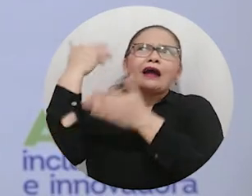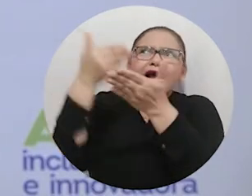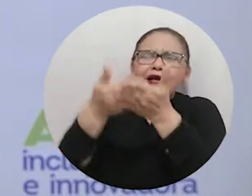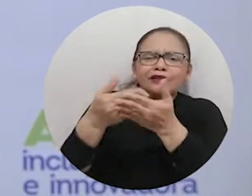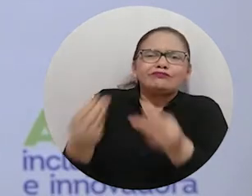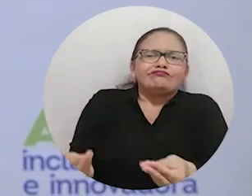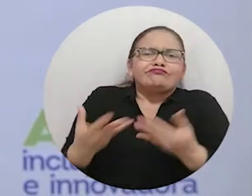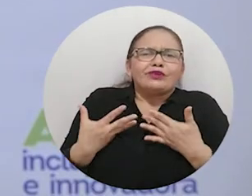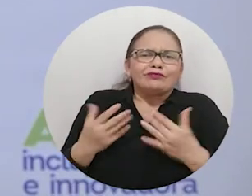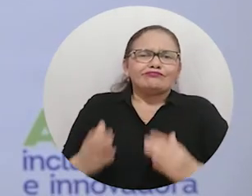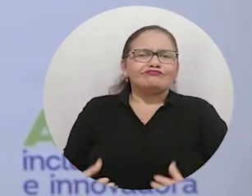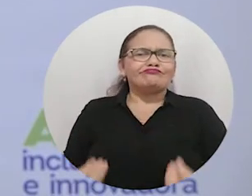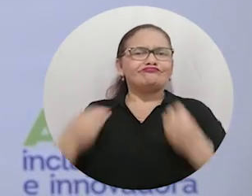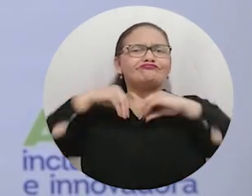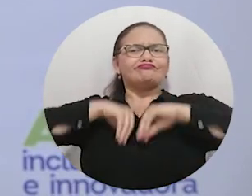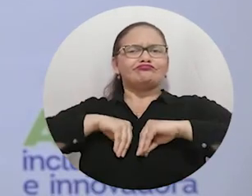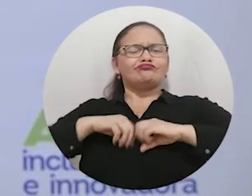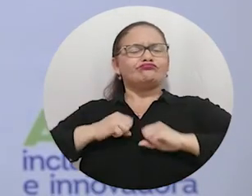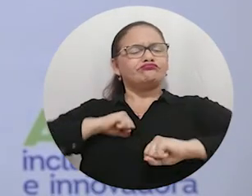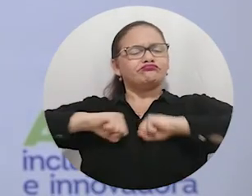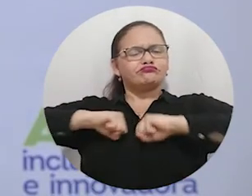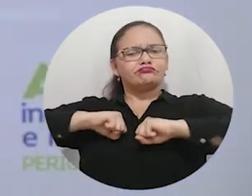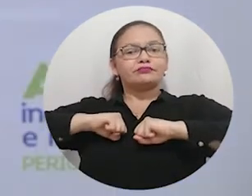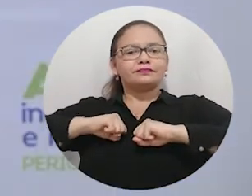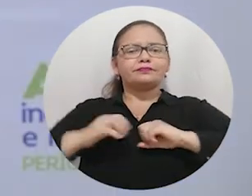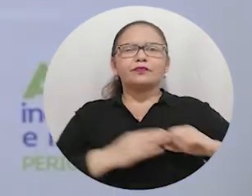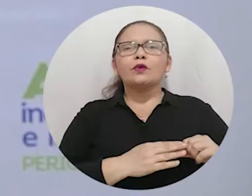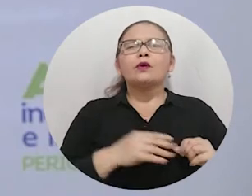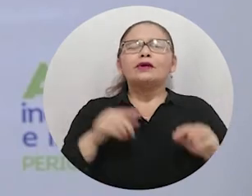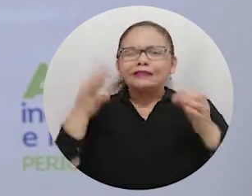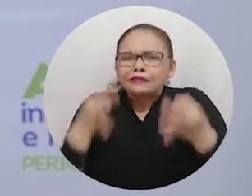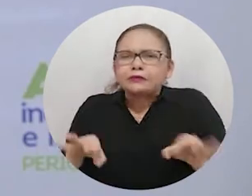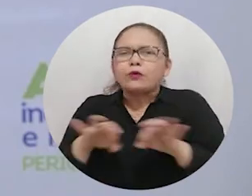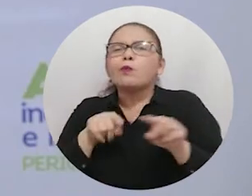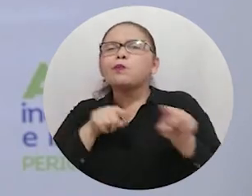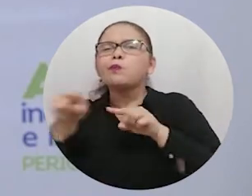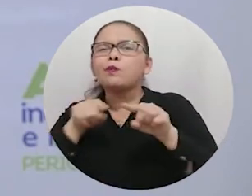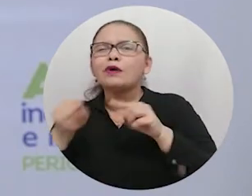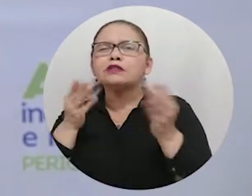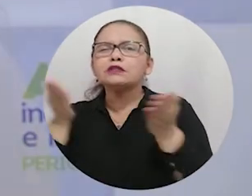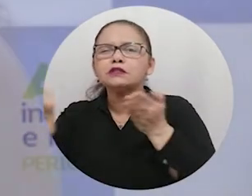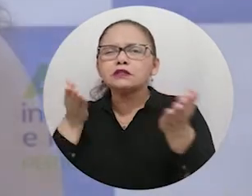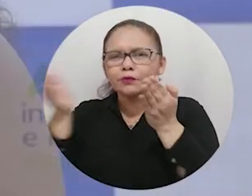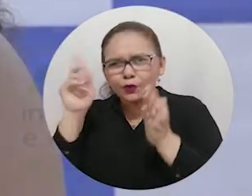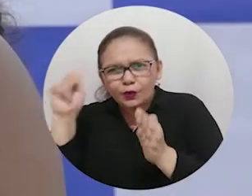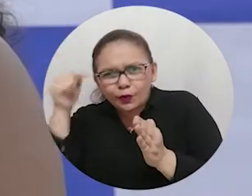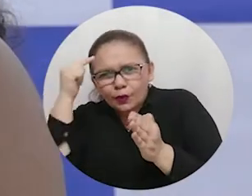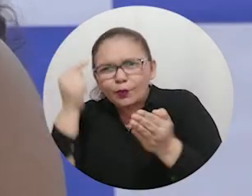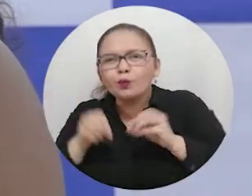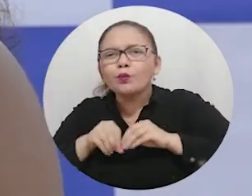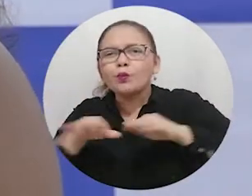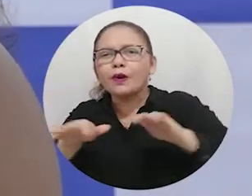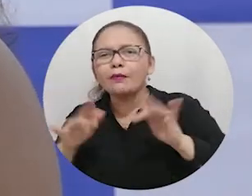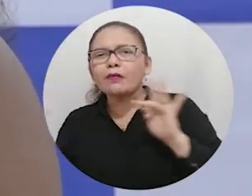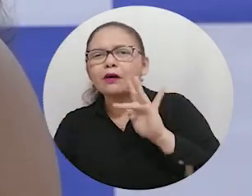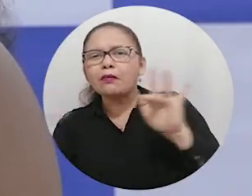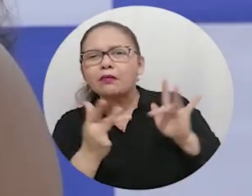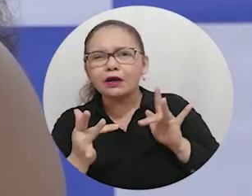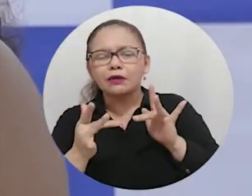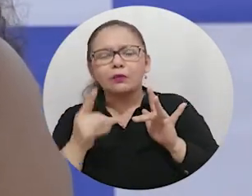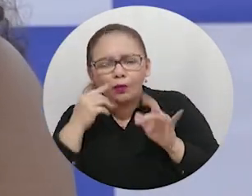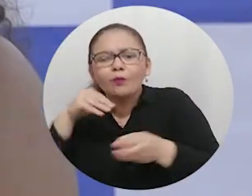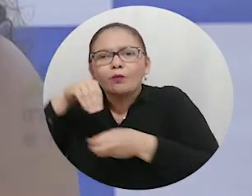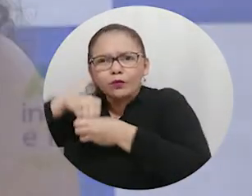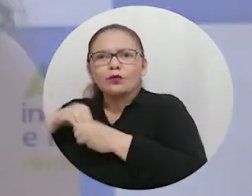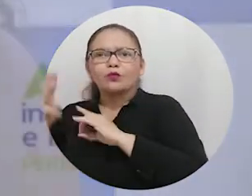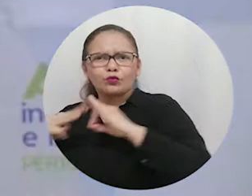todo lo que nos ha brindado en lo personal y en lo laboral. La verdad es que es muy importante que los servidores públicos se sientan que hacen parte de esta gran